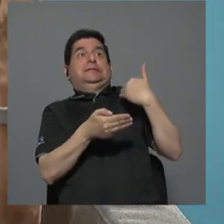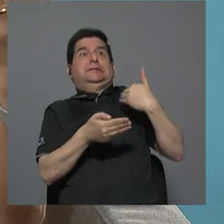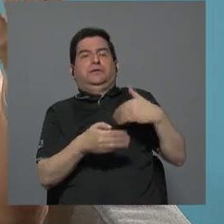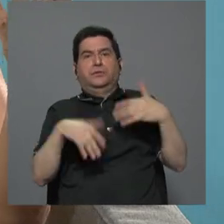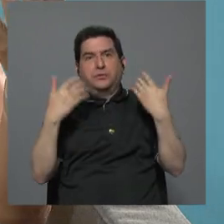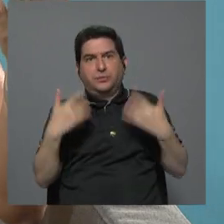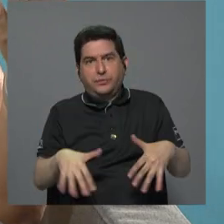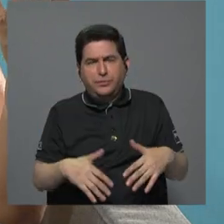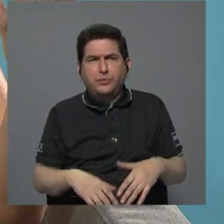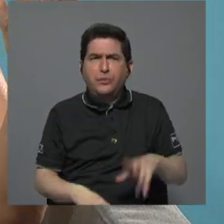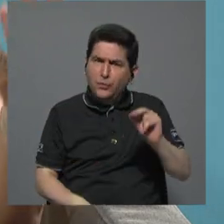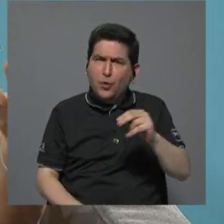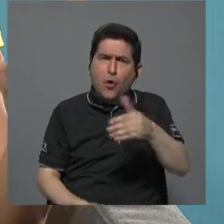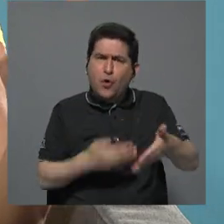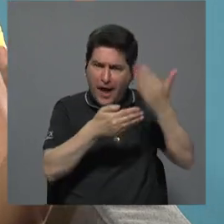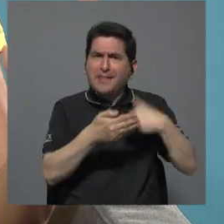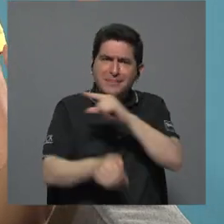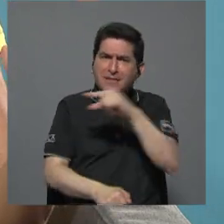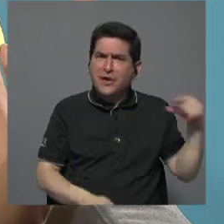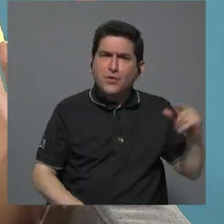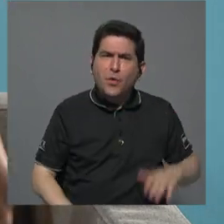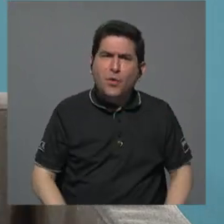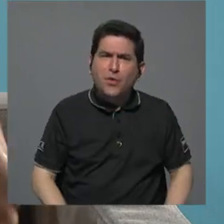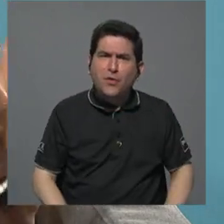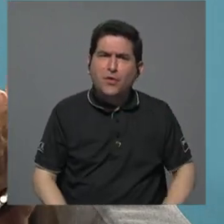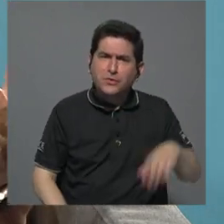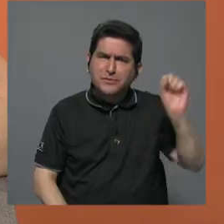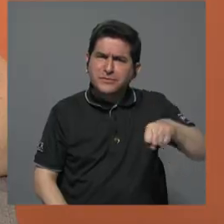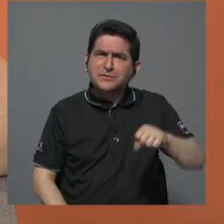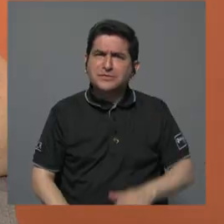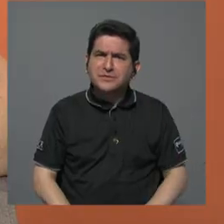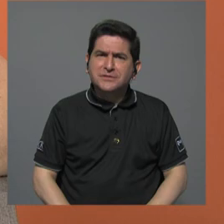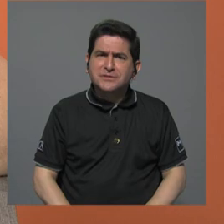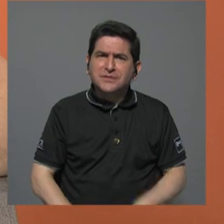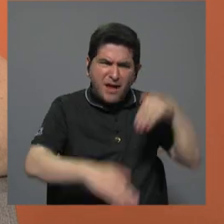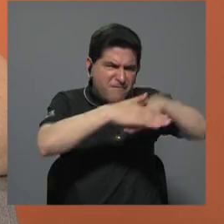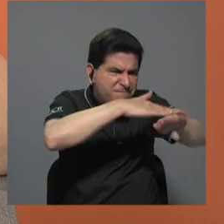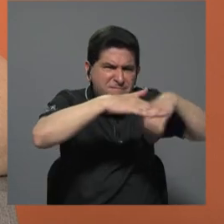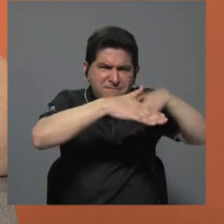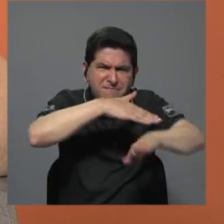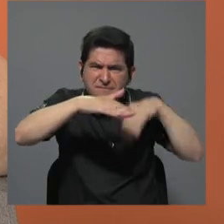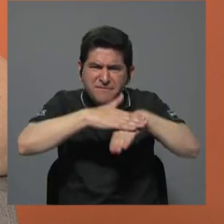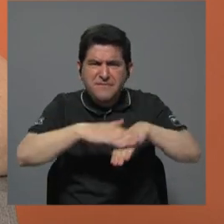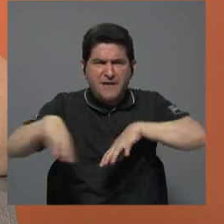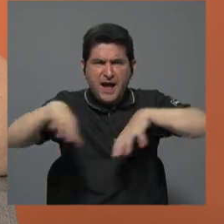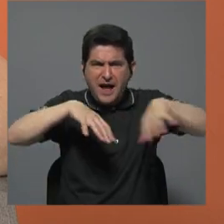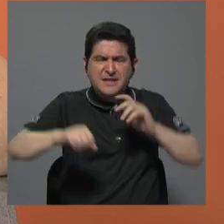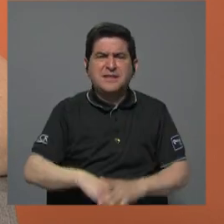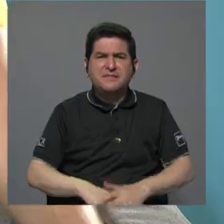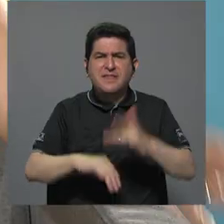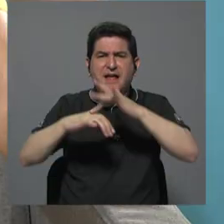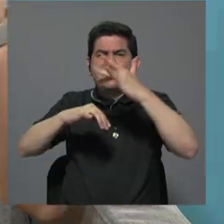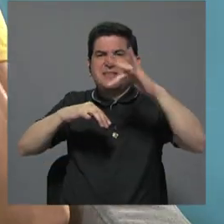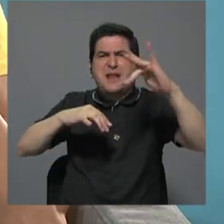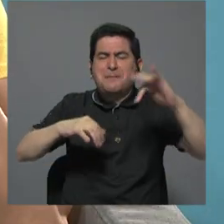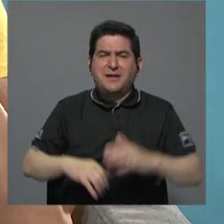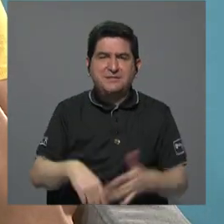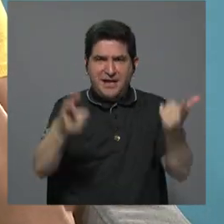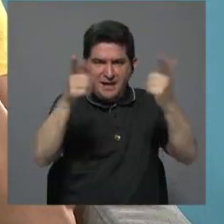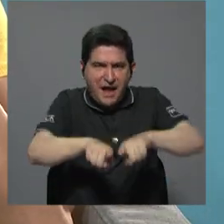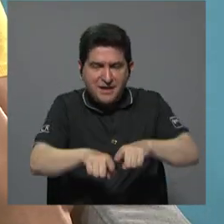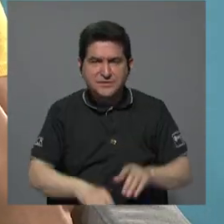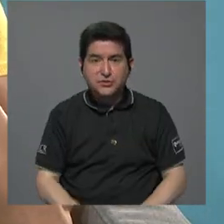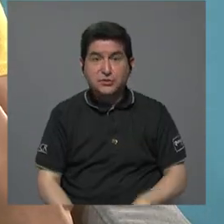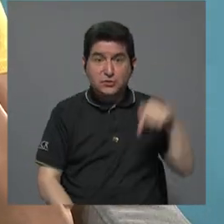a ver, no, la pasada, de, sí, de allanamientos, de un súper operativo, el caso Diamante, esta fue